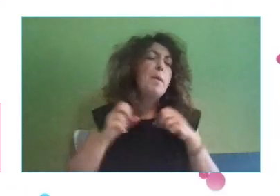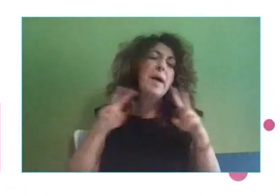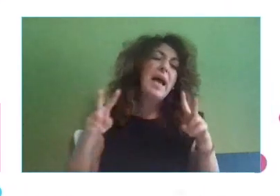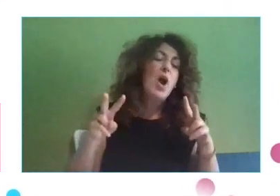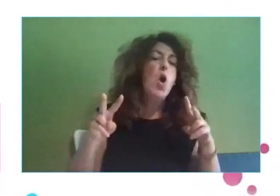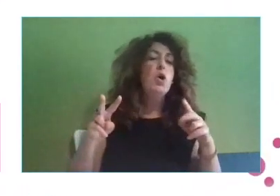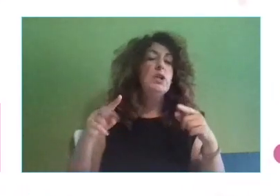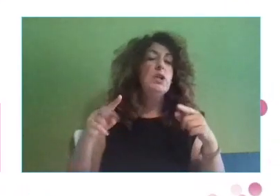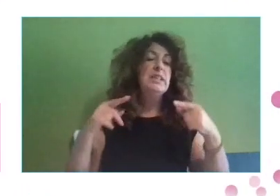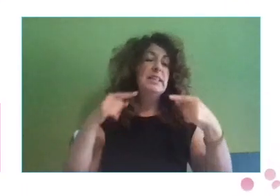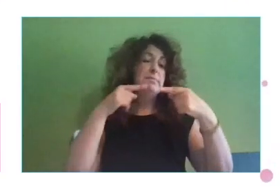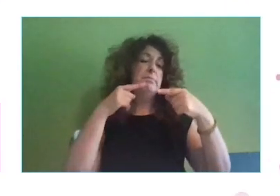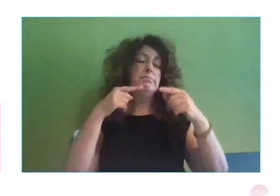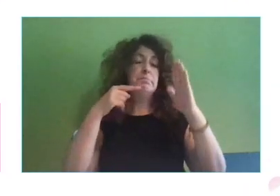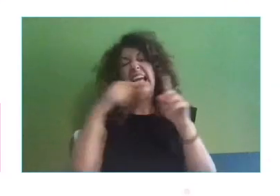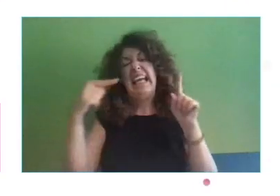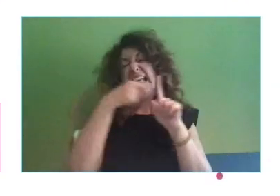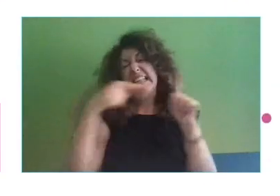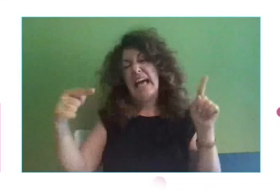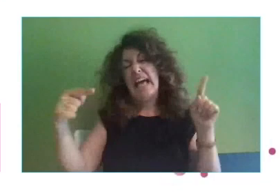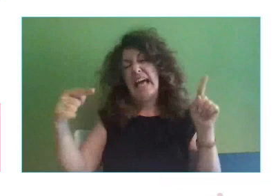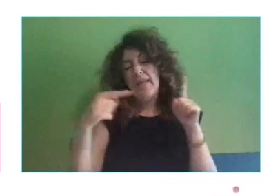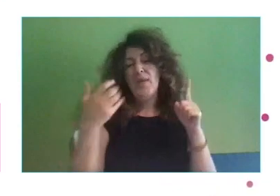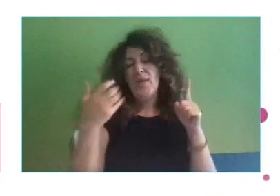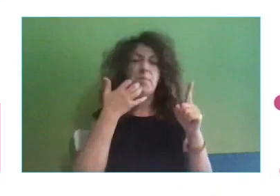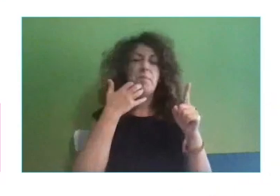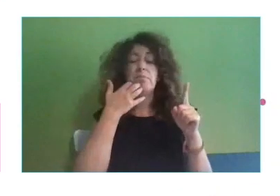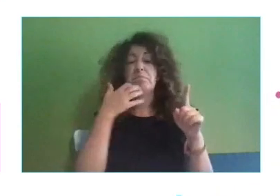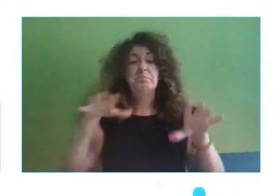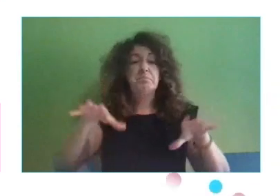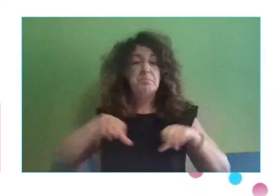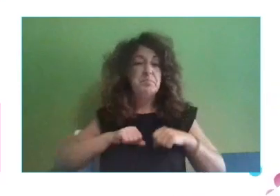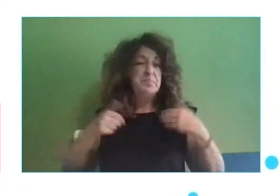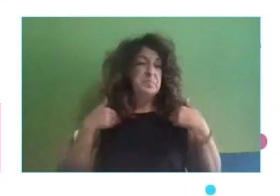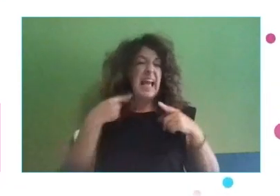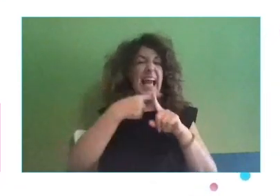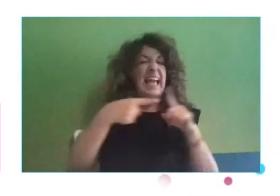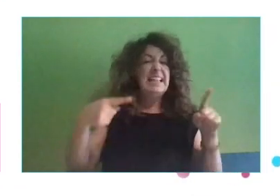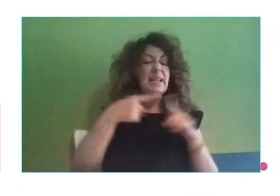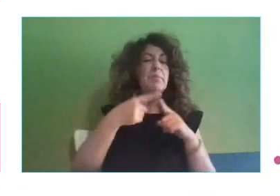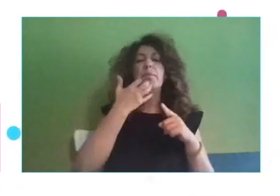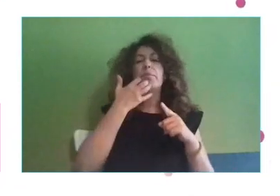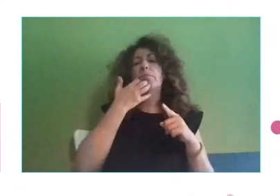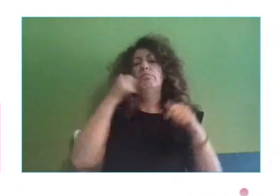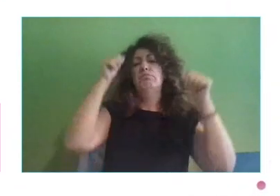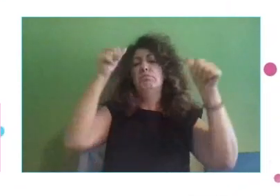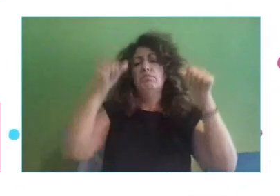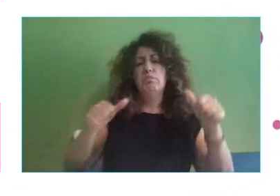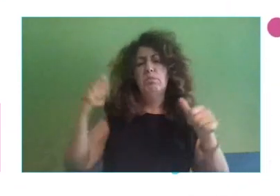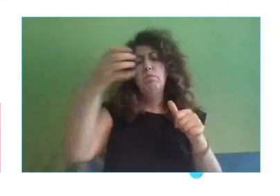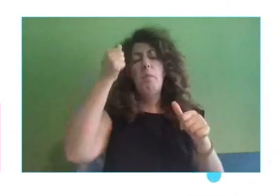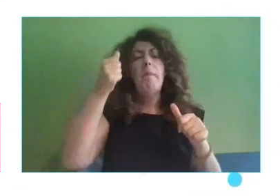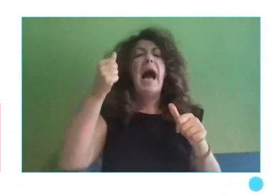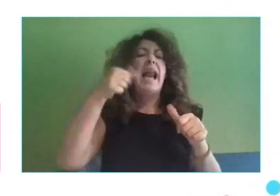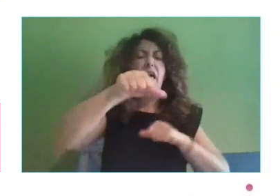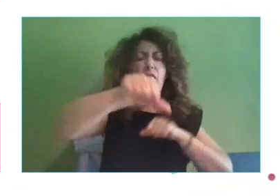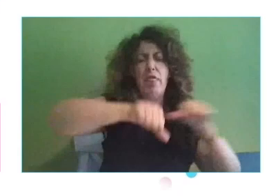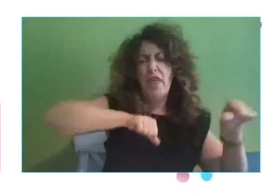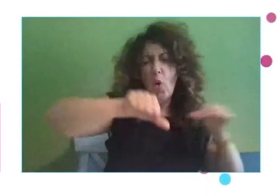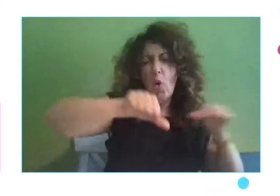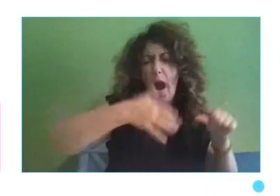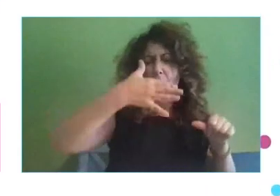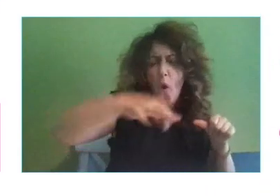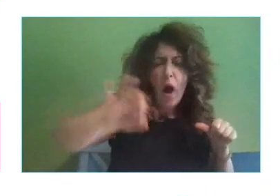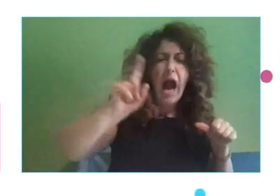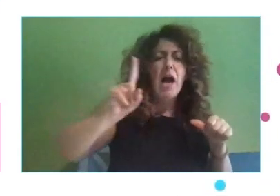intermedios, aquellas dinámicas de cualificación que no son ni para ir a la NASA o estar operando a corazón abierto a alguien, ni son,